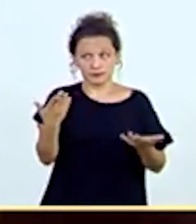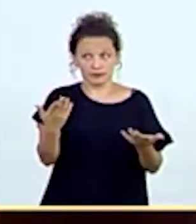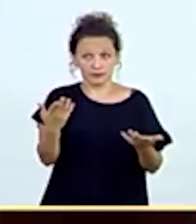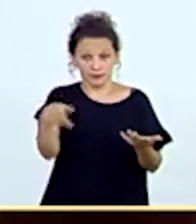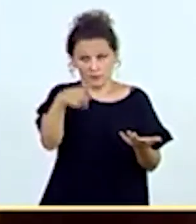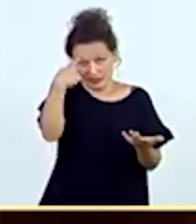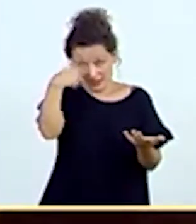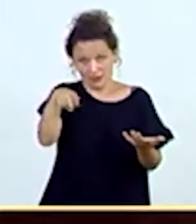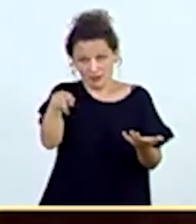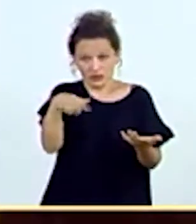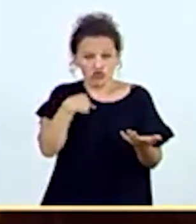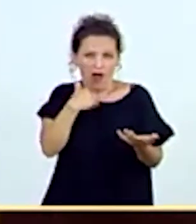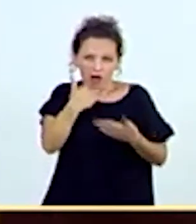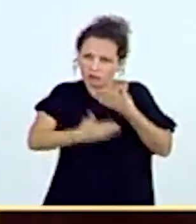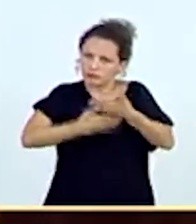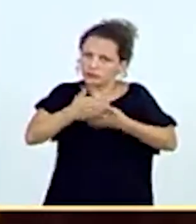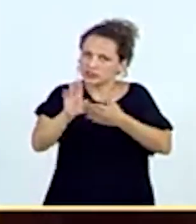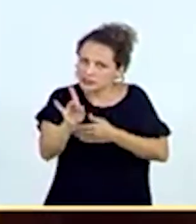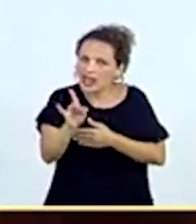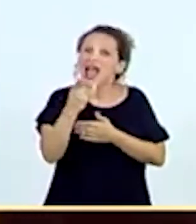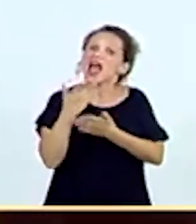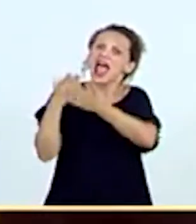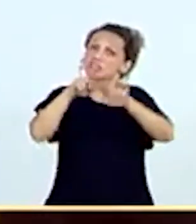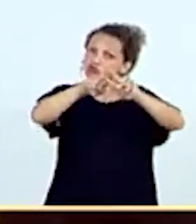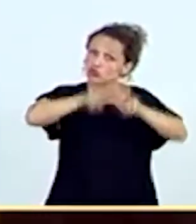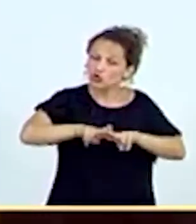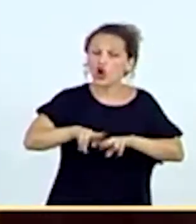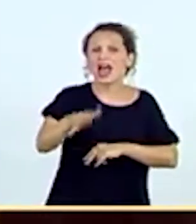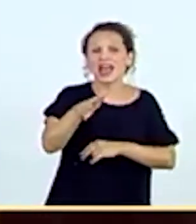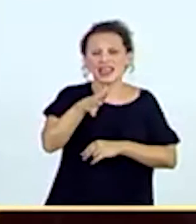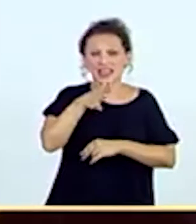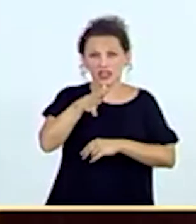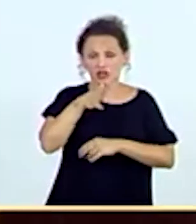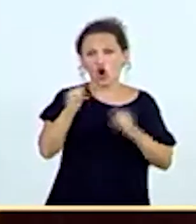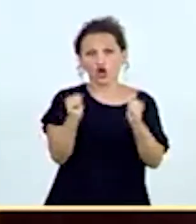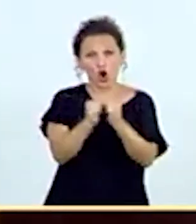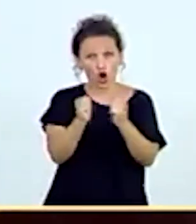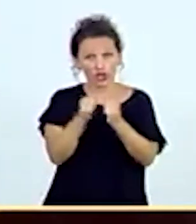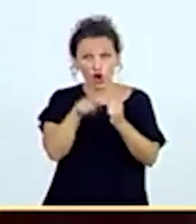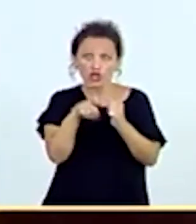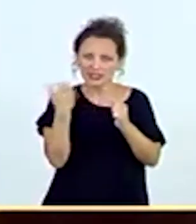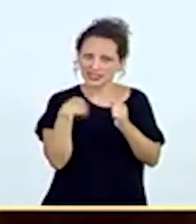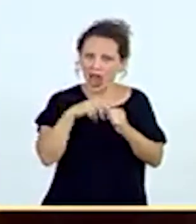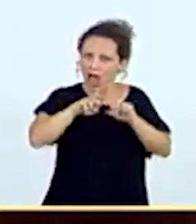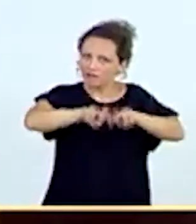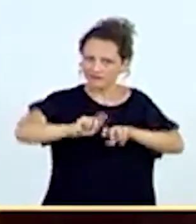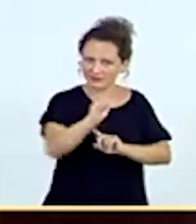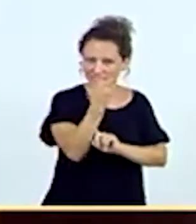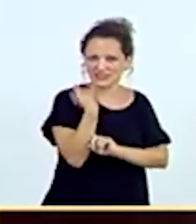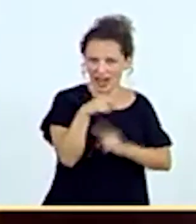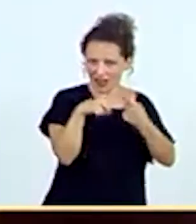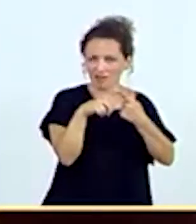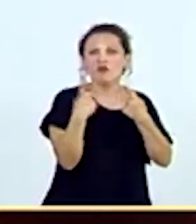consiguiendo algo, hemos completado el estudio hidrogeológico, que no es poca cosa. Sin embargo, lo que no hemos podido concluir todavía